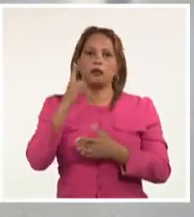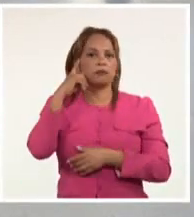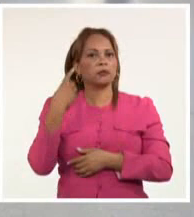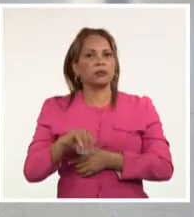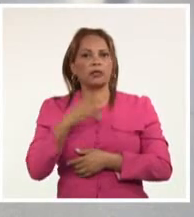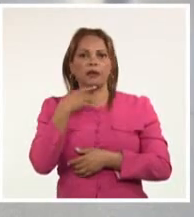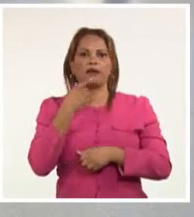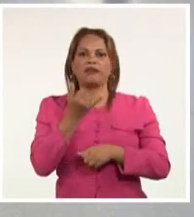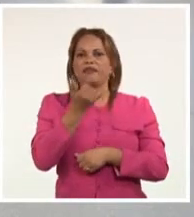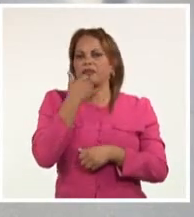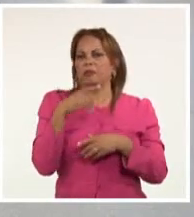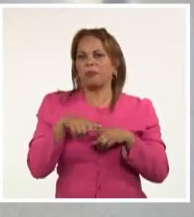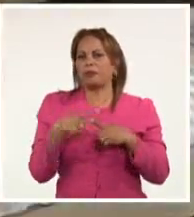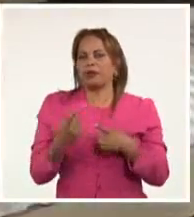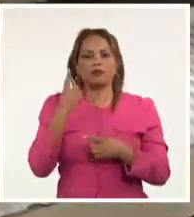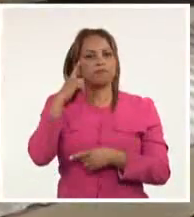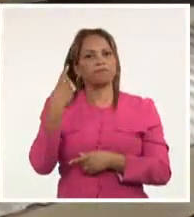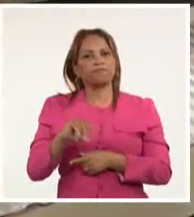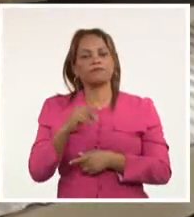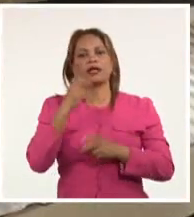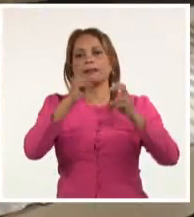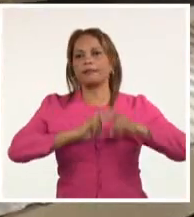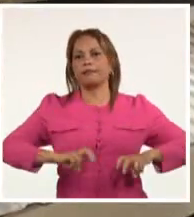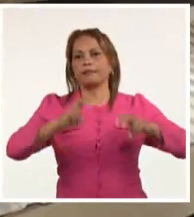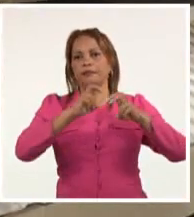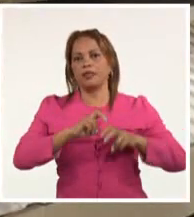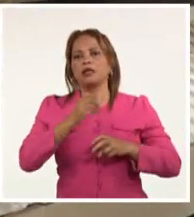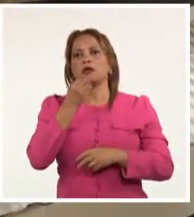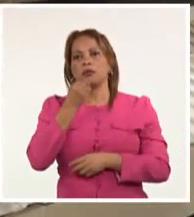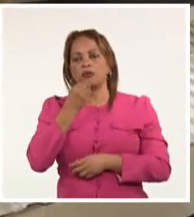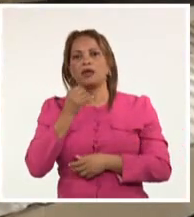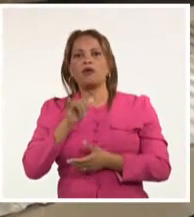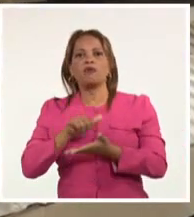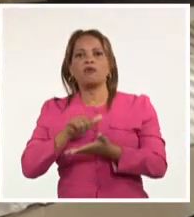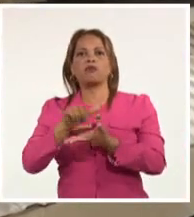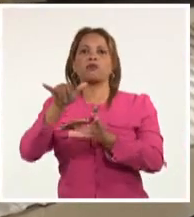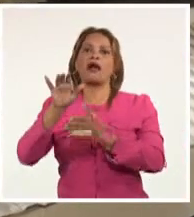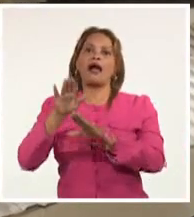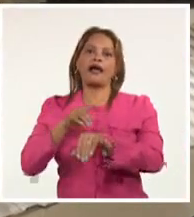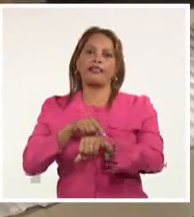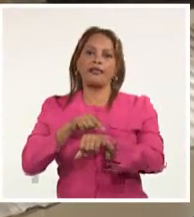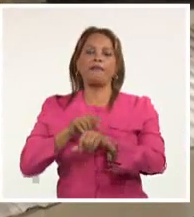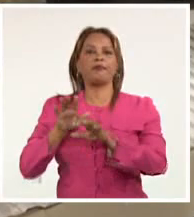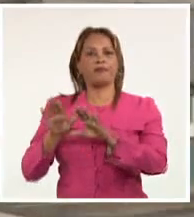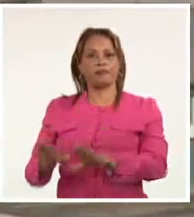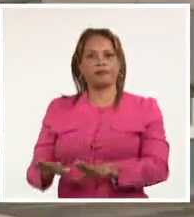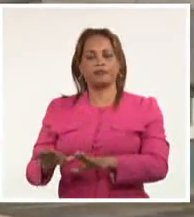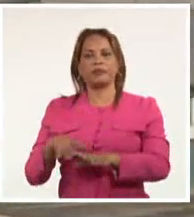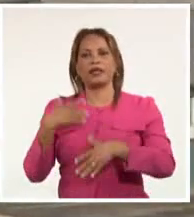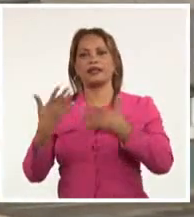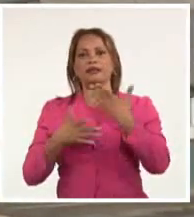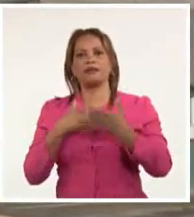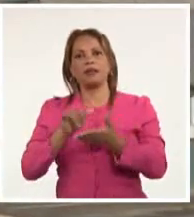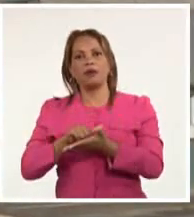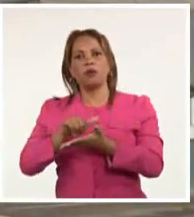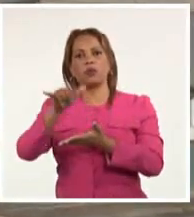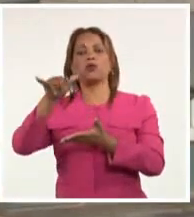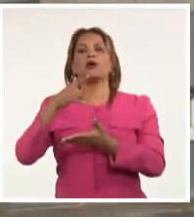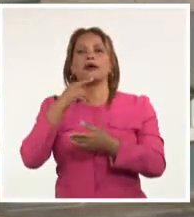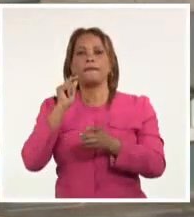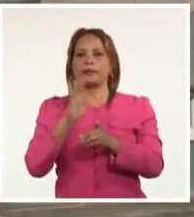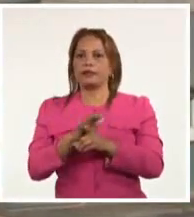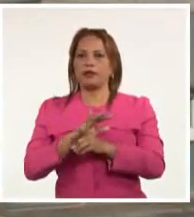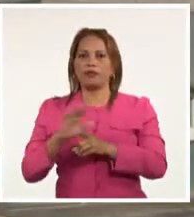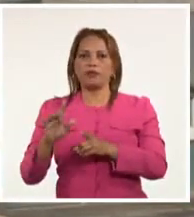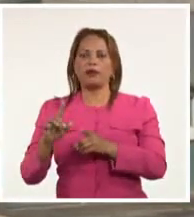problema. La dificultad técnica impidió la salida a tiempo de más de 4.000 vuelos. Las actividades aéreas se reanudaron de manera gradual